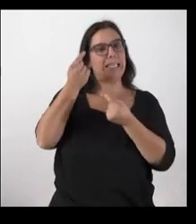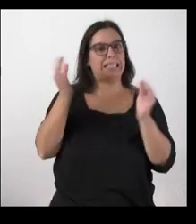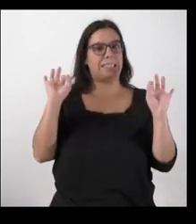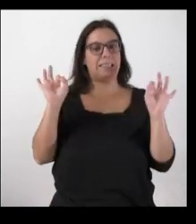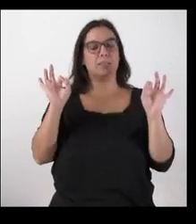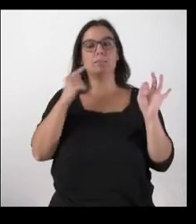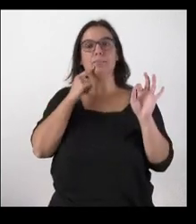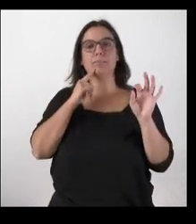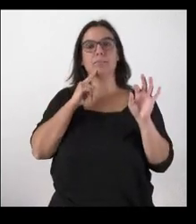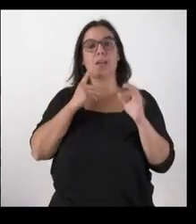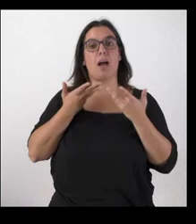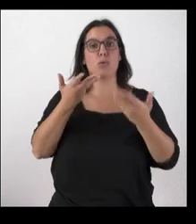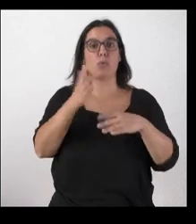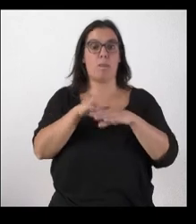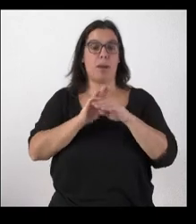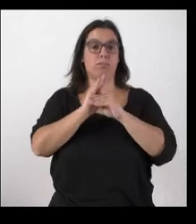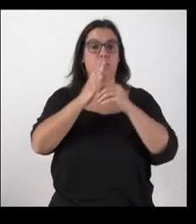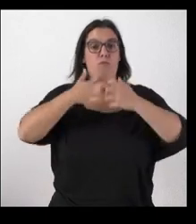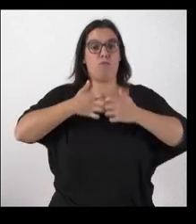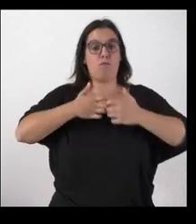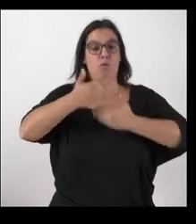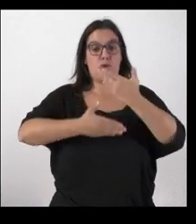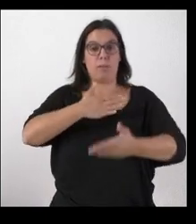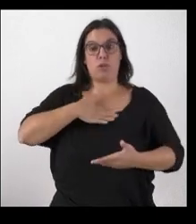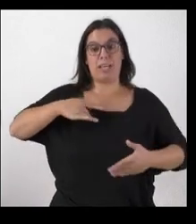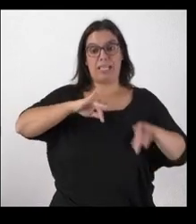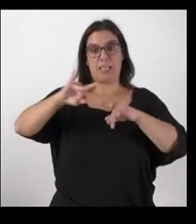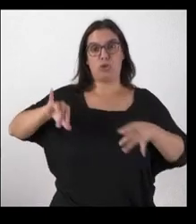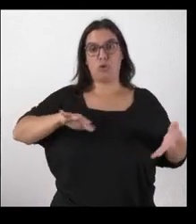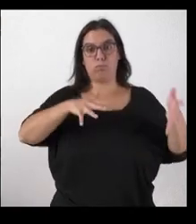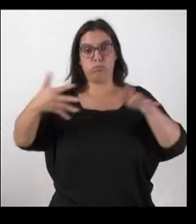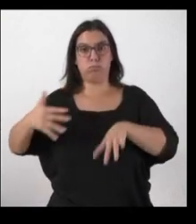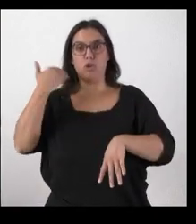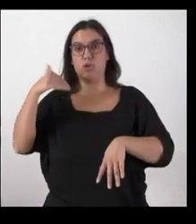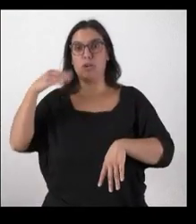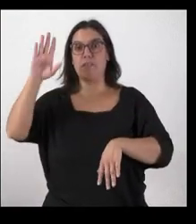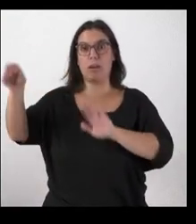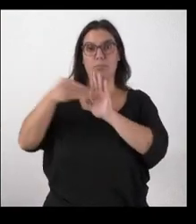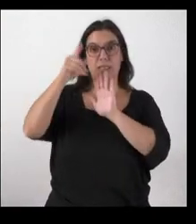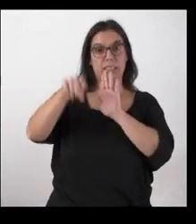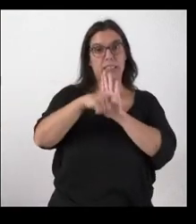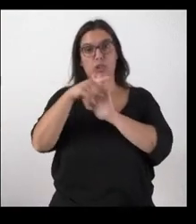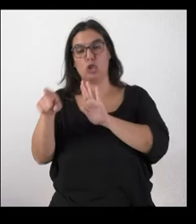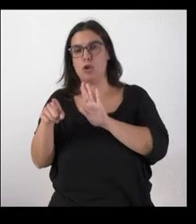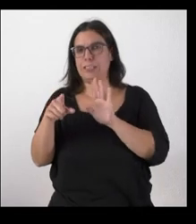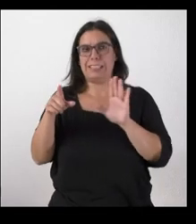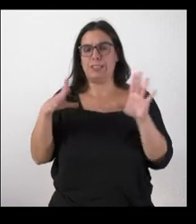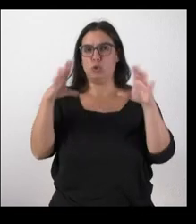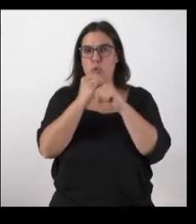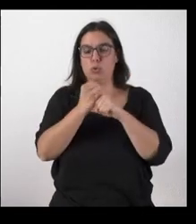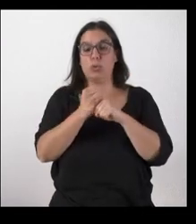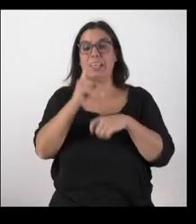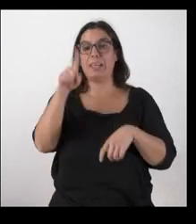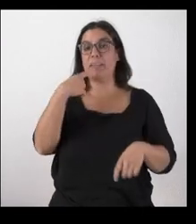ayudas al funcionamiento que se pretendían implementar en este territorio iban a estar finalmente recogidas y hablaba de que los presupuestos